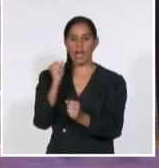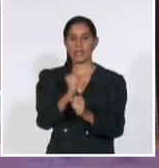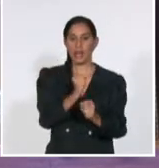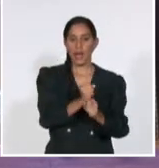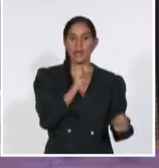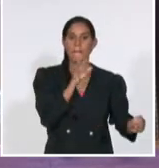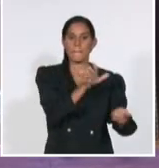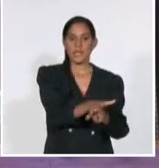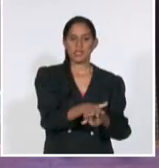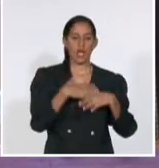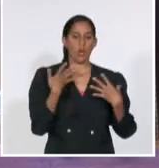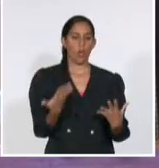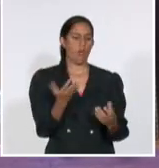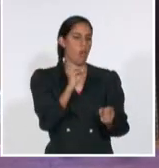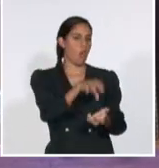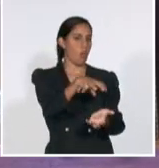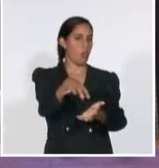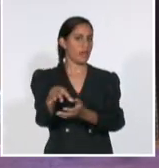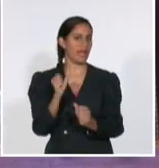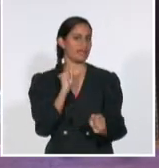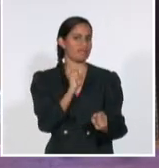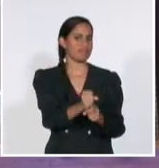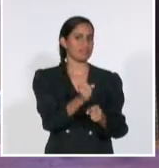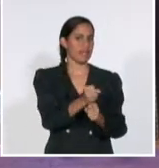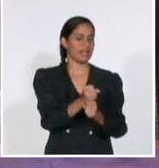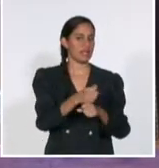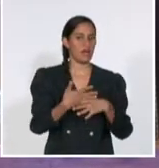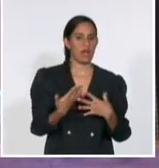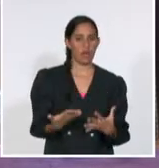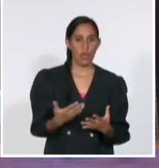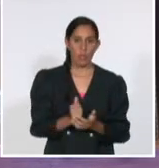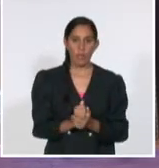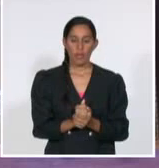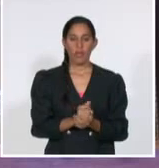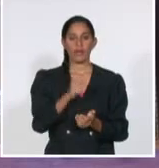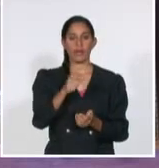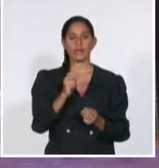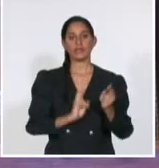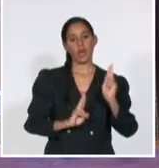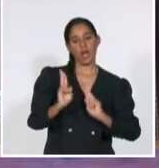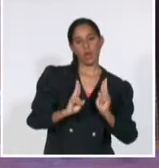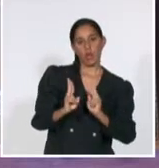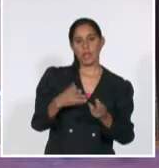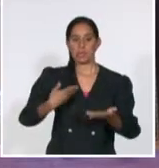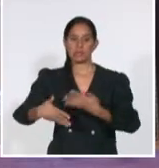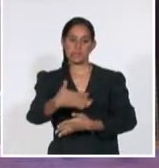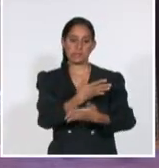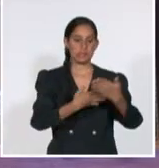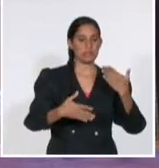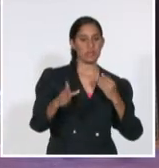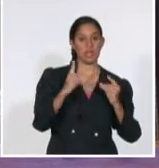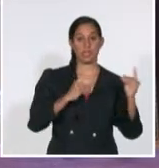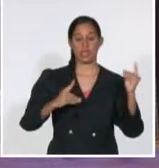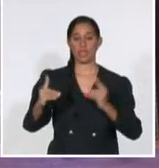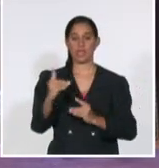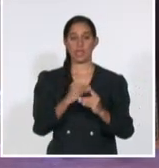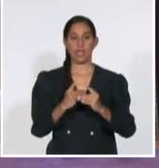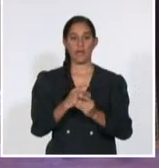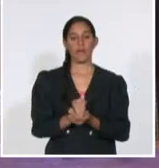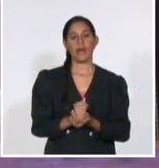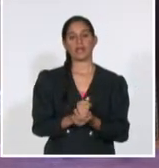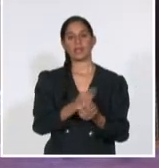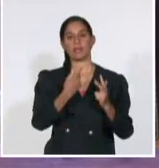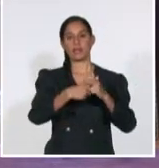ubiquen entonces en el sector no estatal, se haga esta preubicación, de manera tal que estos jóvenes tengan una posibilidad de continuar